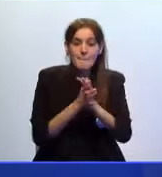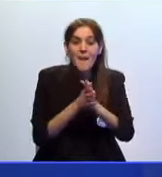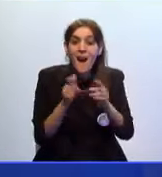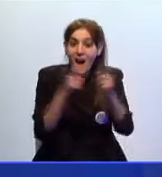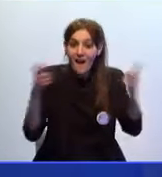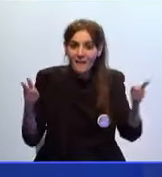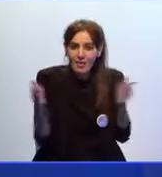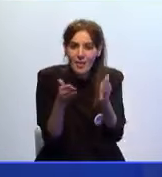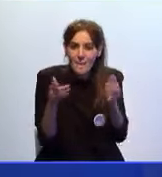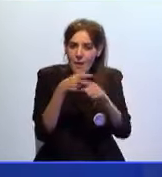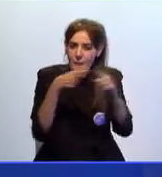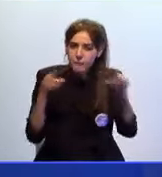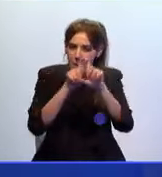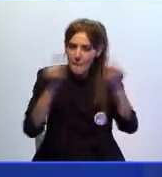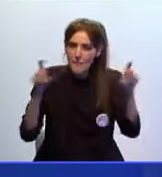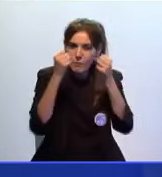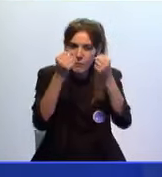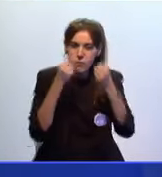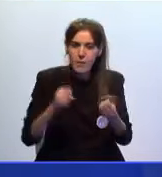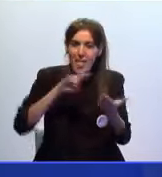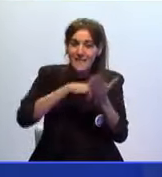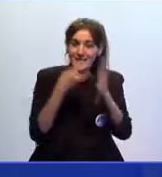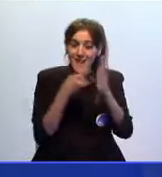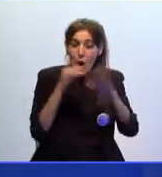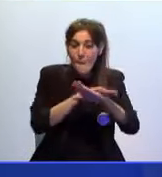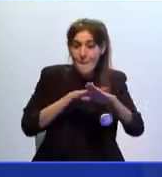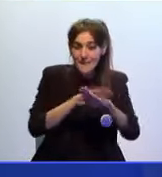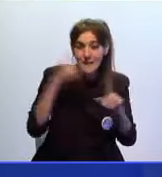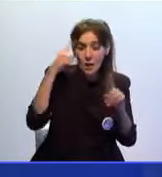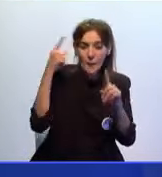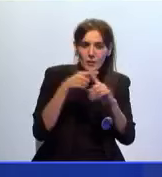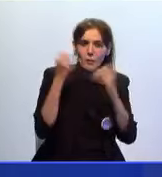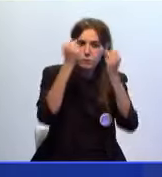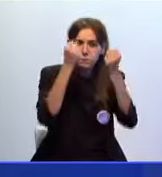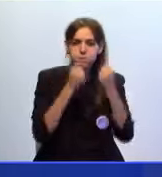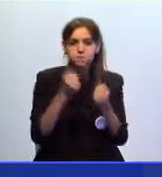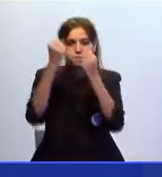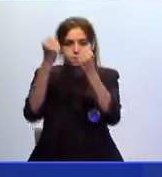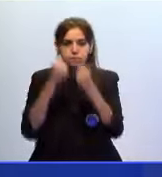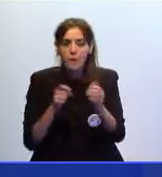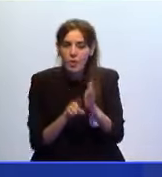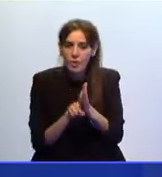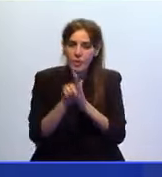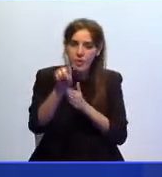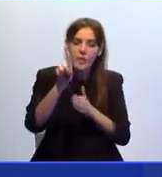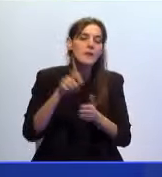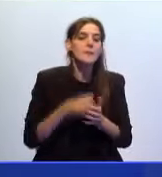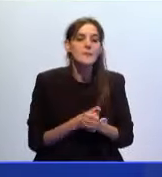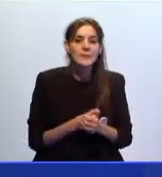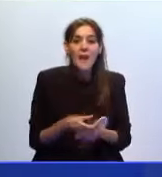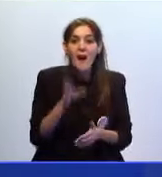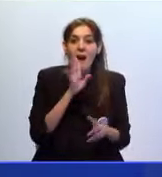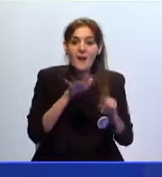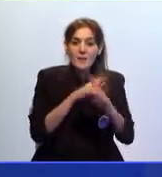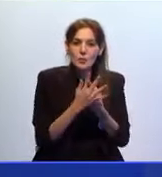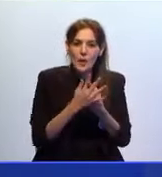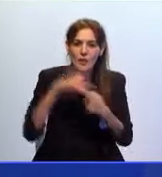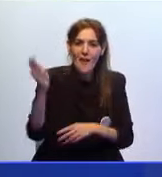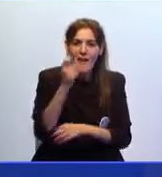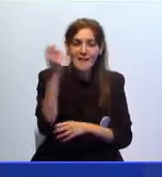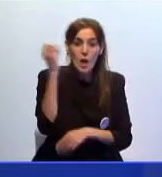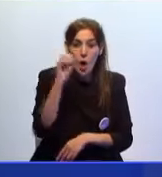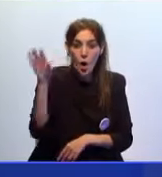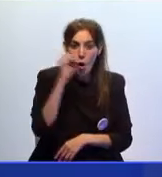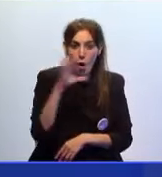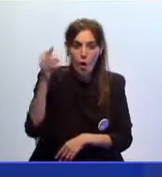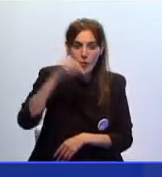medianas empresas basadas en las nuevas tecnologías para potenciar sus posibilidades de negocio. Esa ha sido la clave de las jornadas